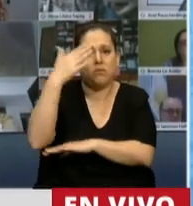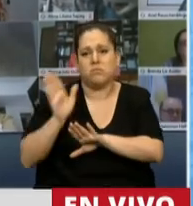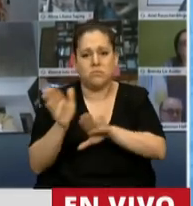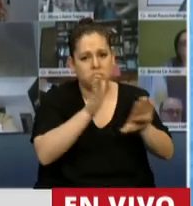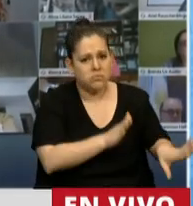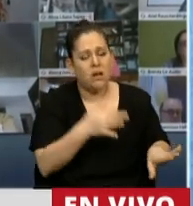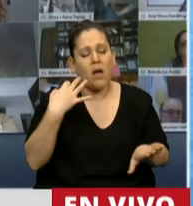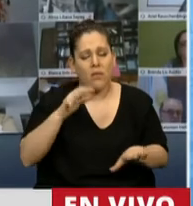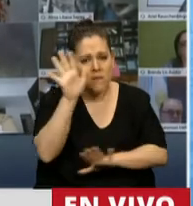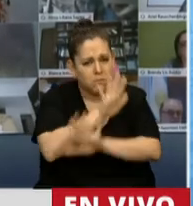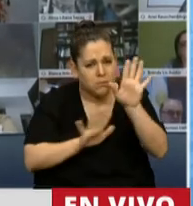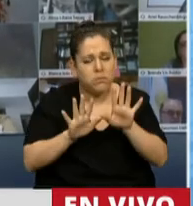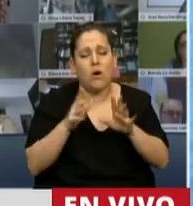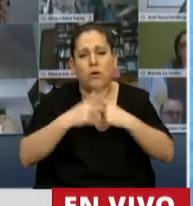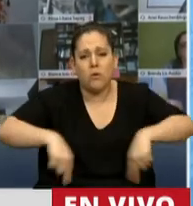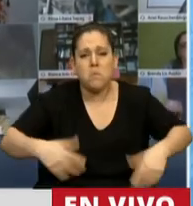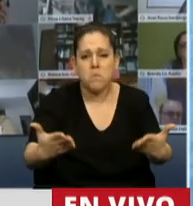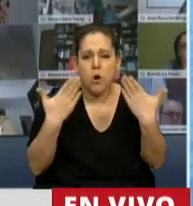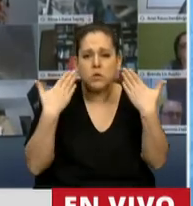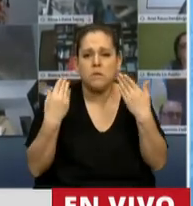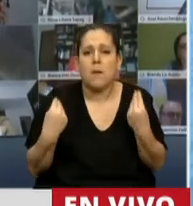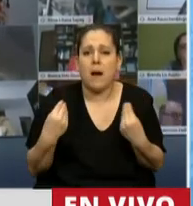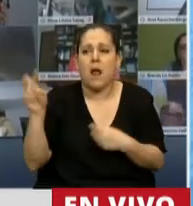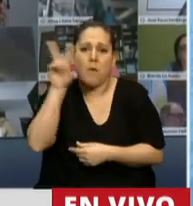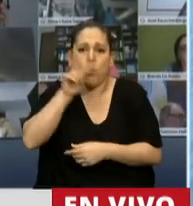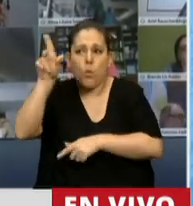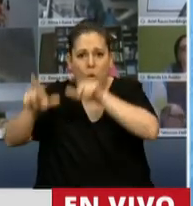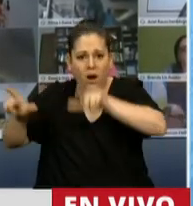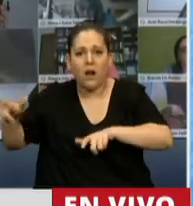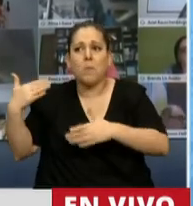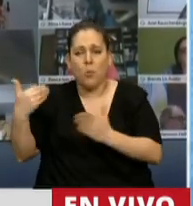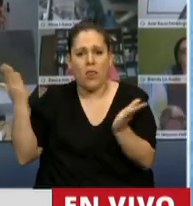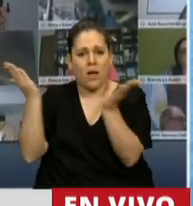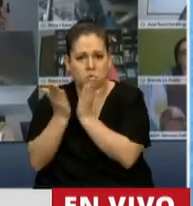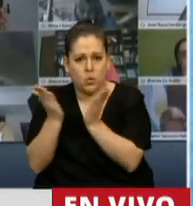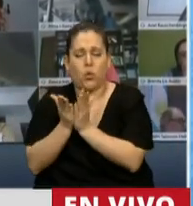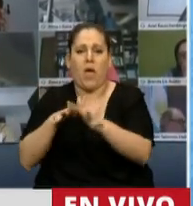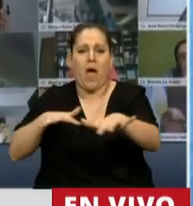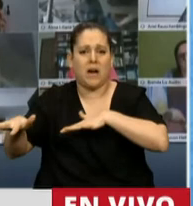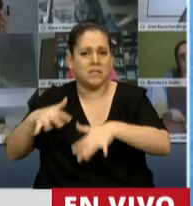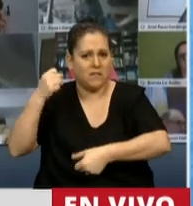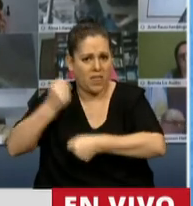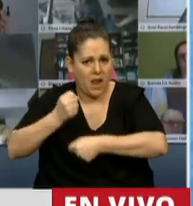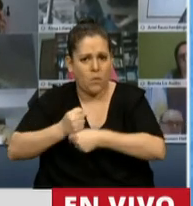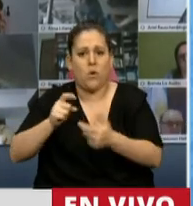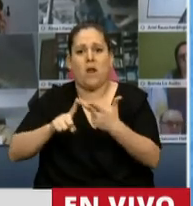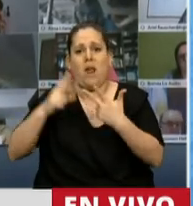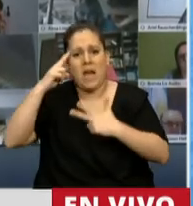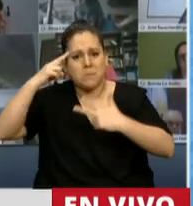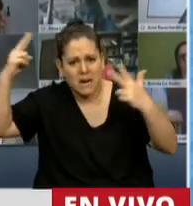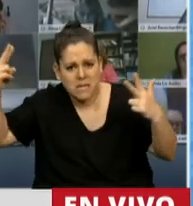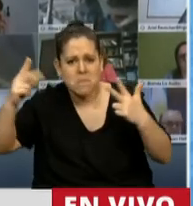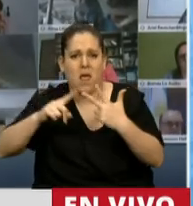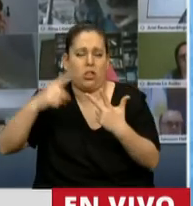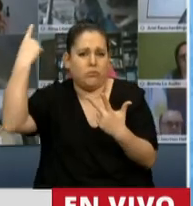posible para que las mujeres de nuestro país puedan acceder a estudios, a experiencias laborales, actividades de esparcimiento. Son